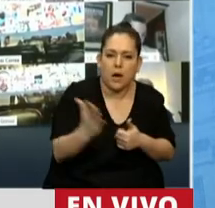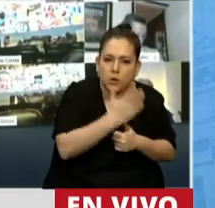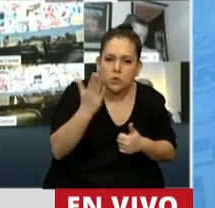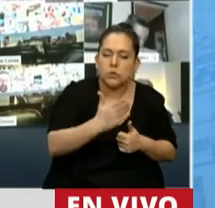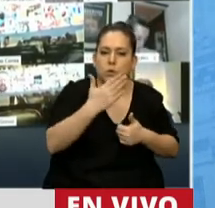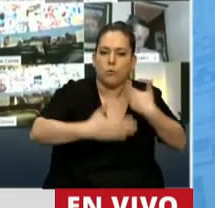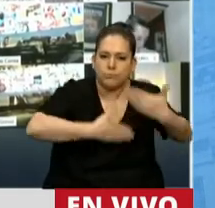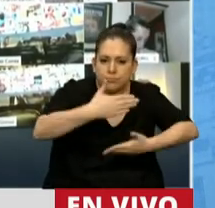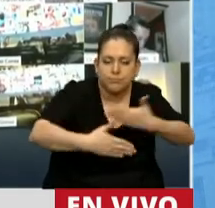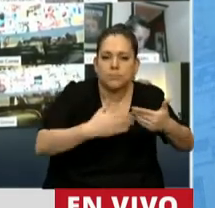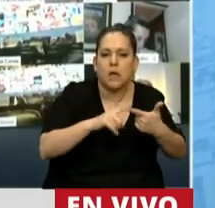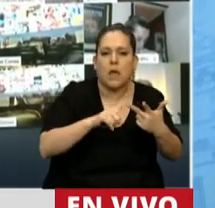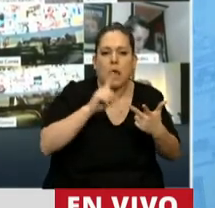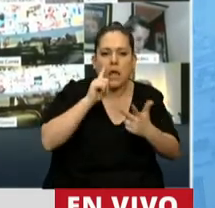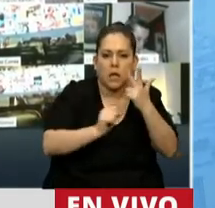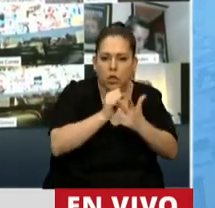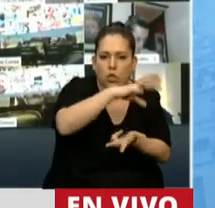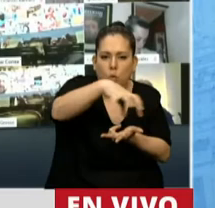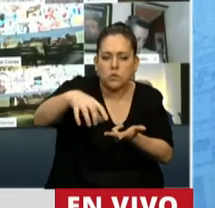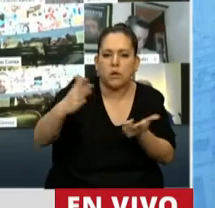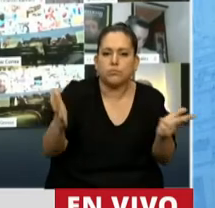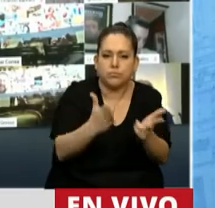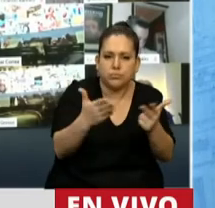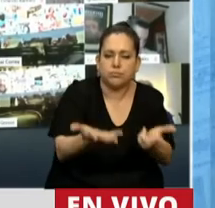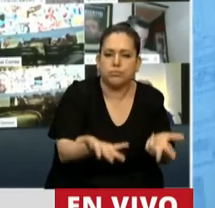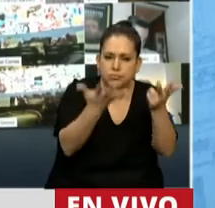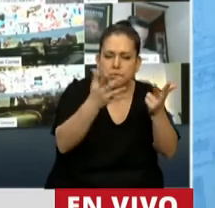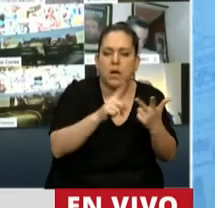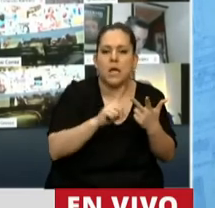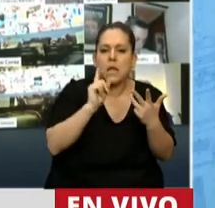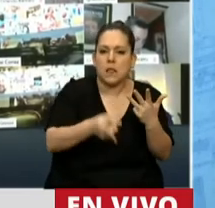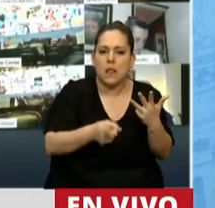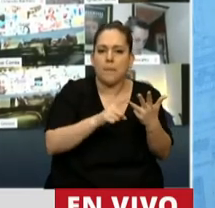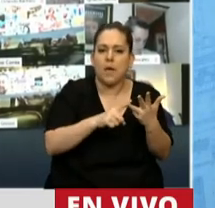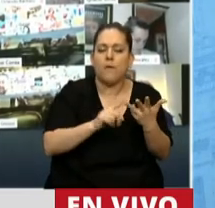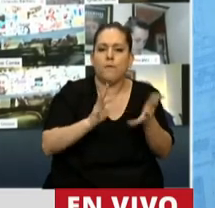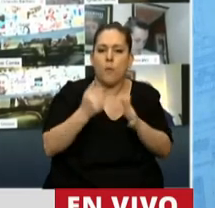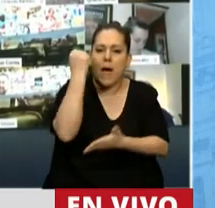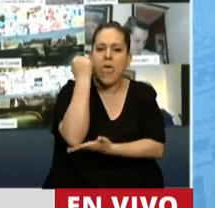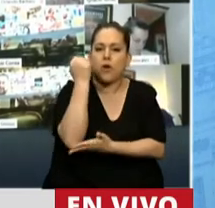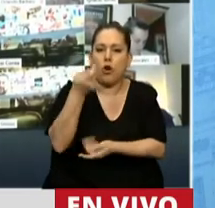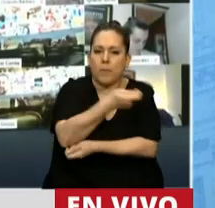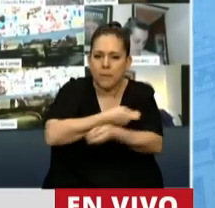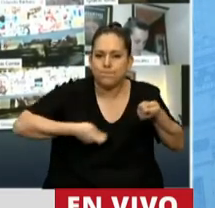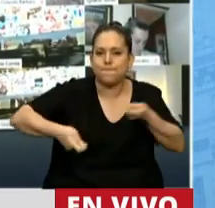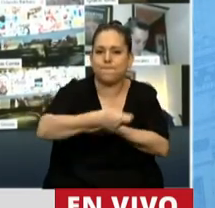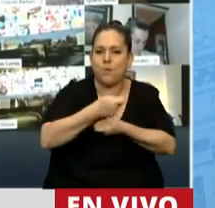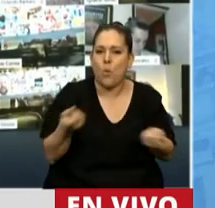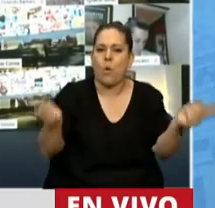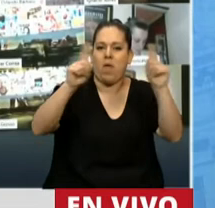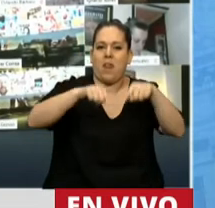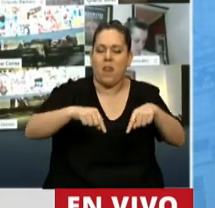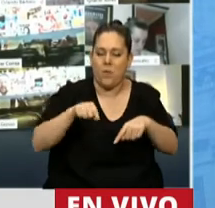reactivación industrial, y en definitiva poner en marcha la dinámica económica en nuestro país, que fue de alguna manera